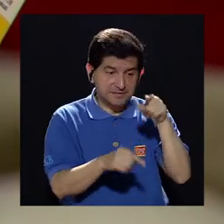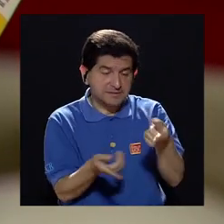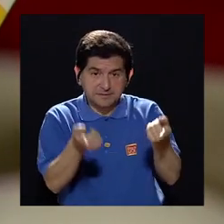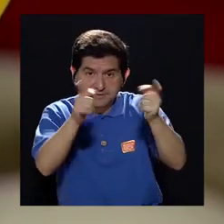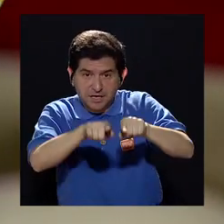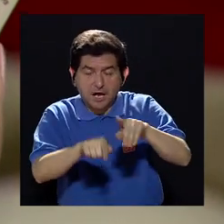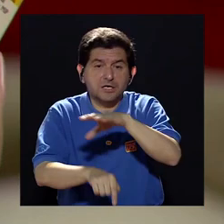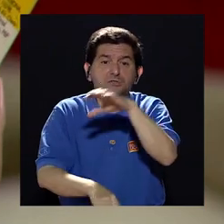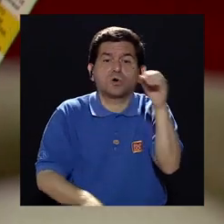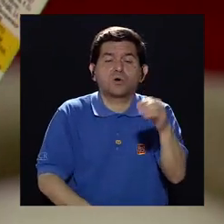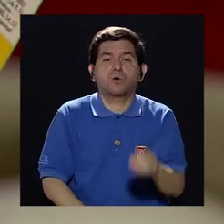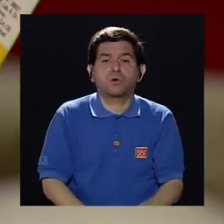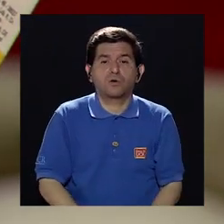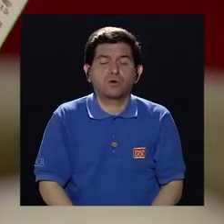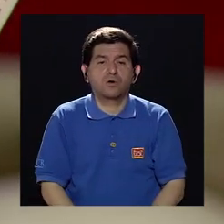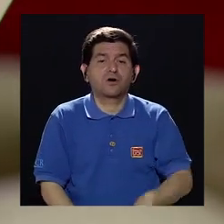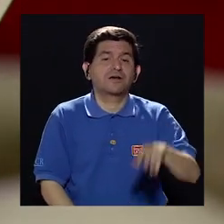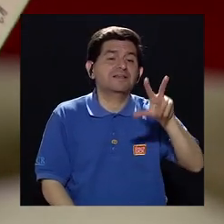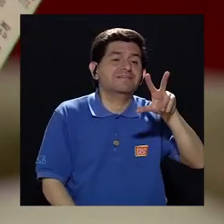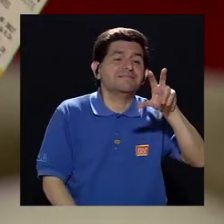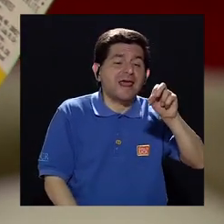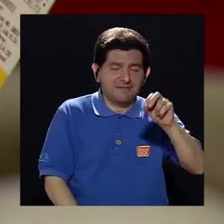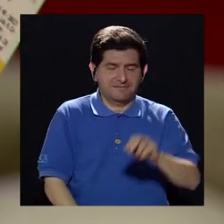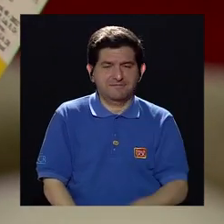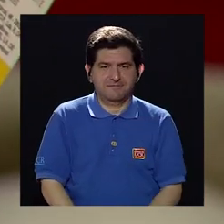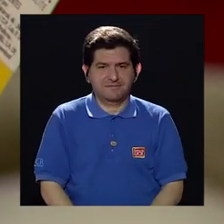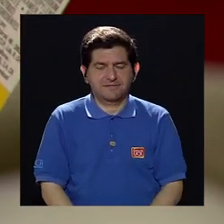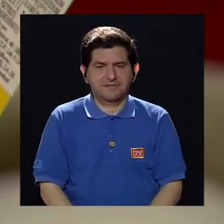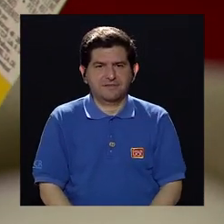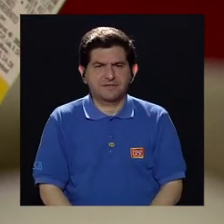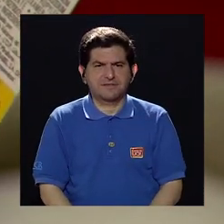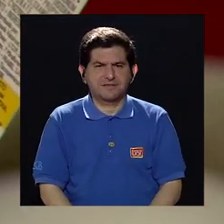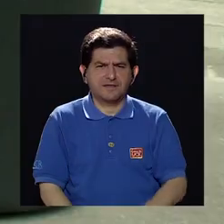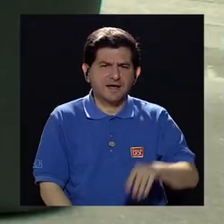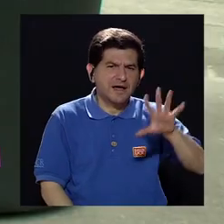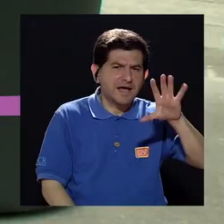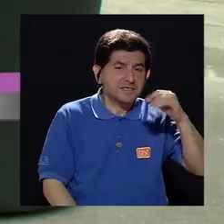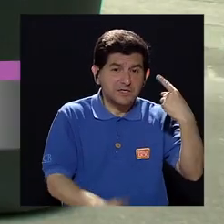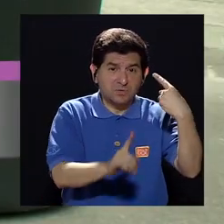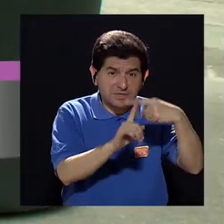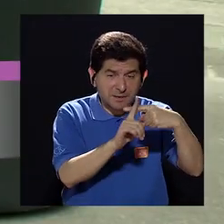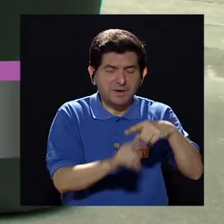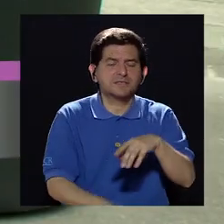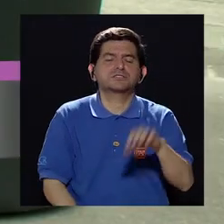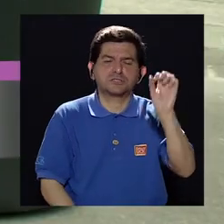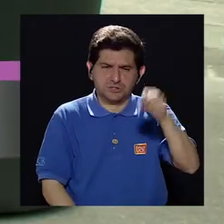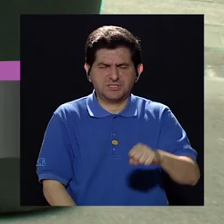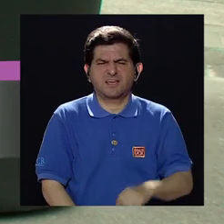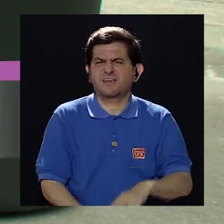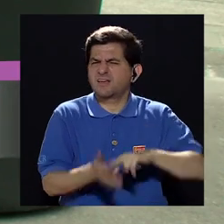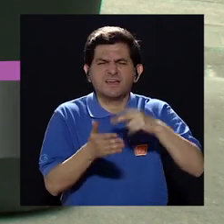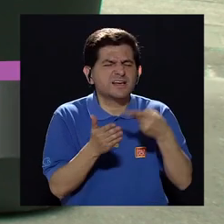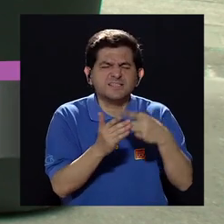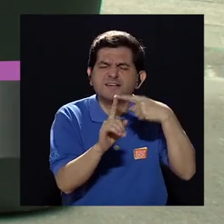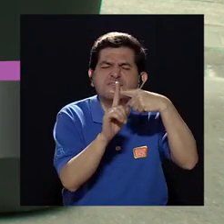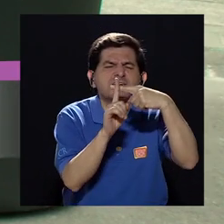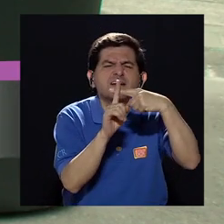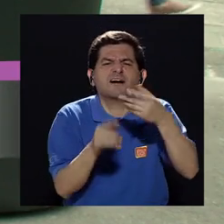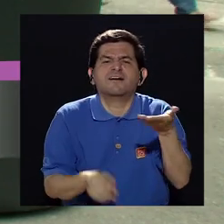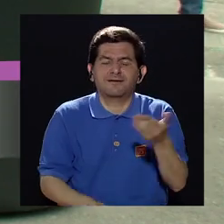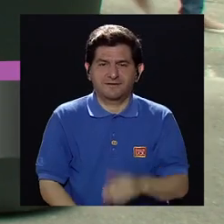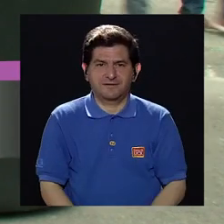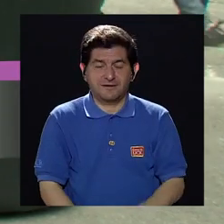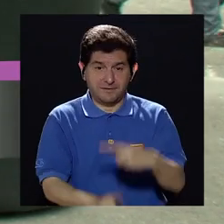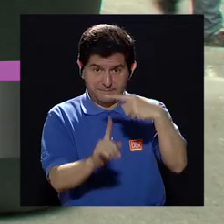en este caso, o puede decir 30. ¿50 más? 50 más o 50. ¿Y qué significa el más?